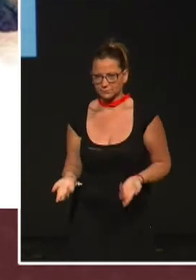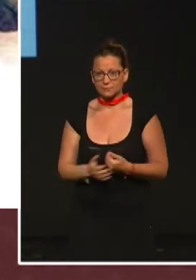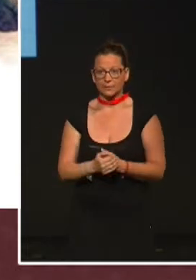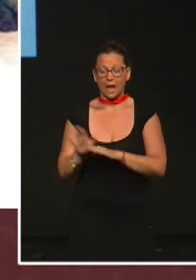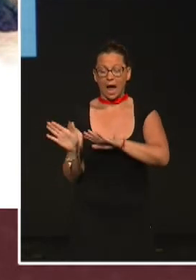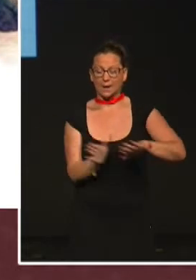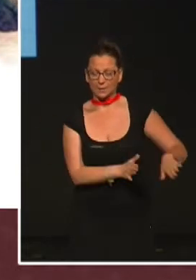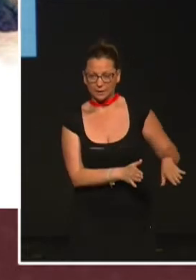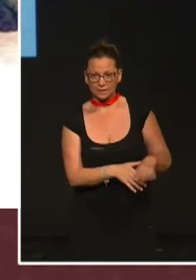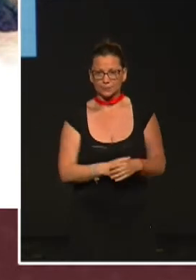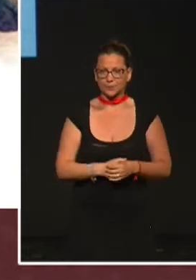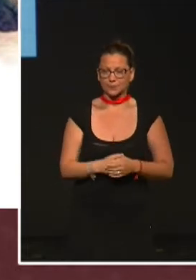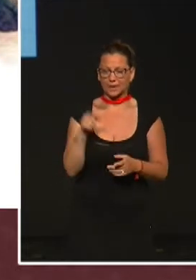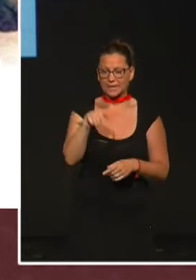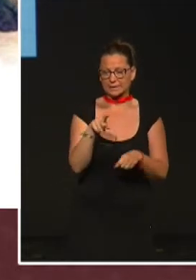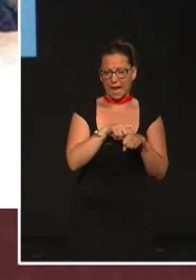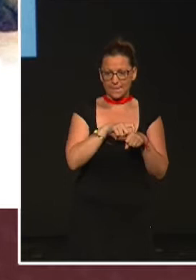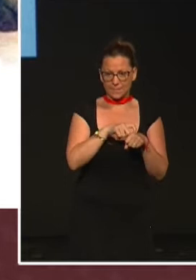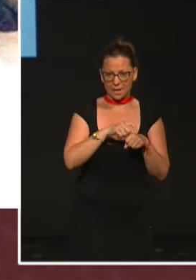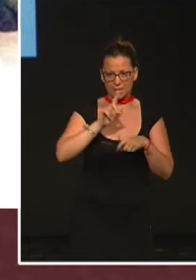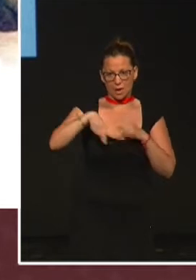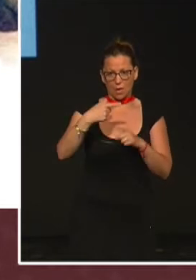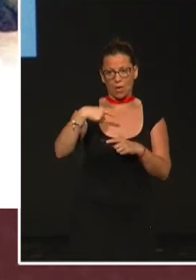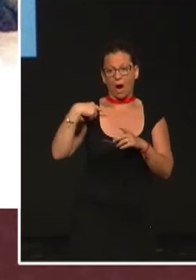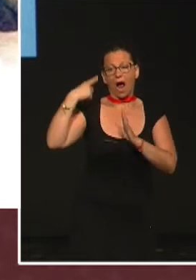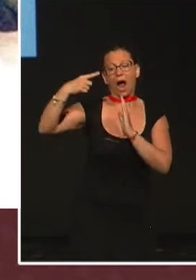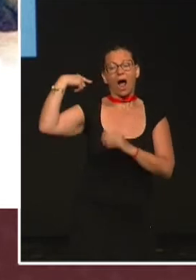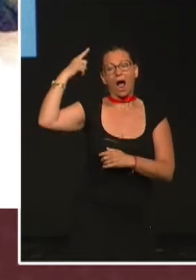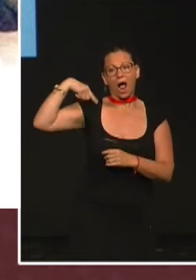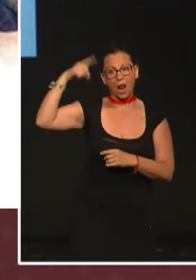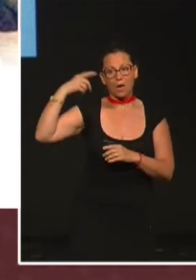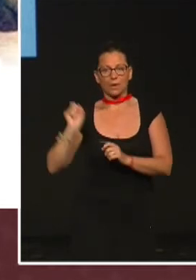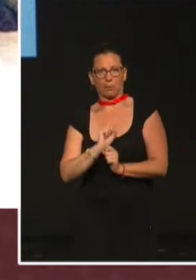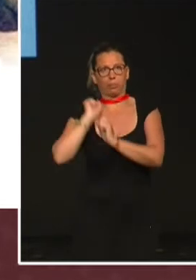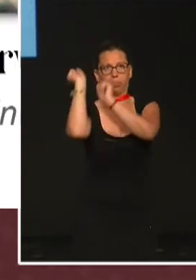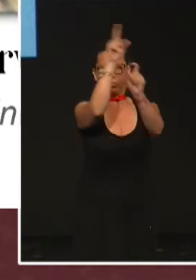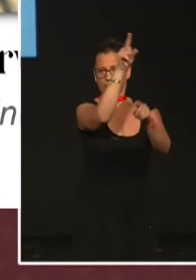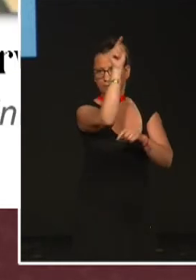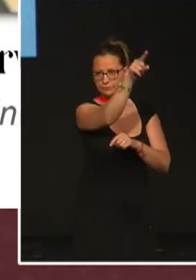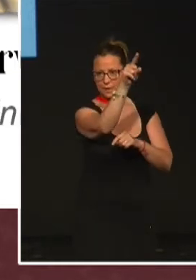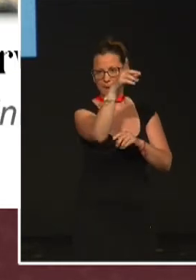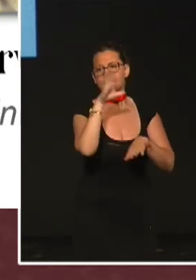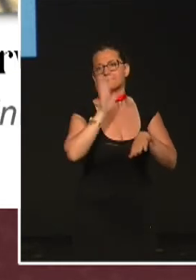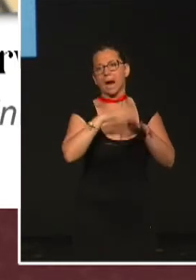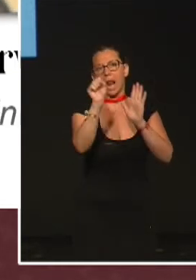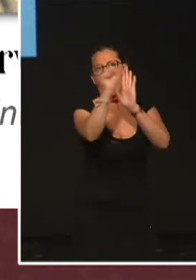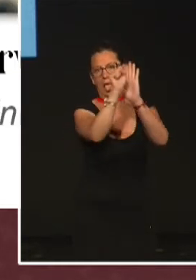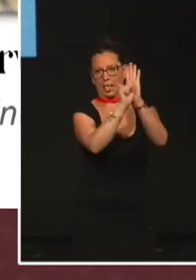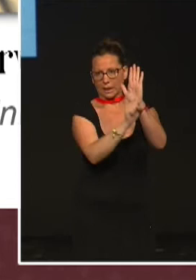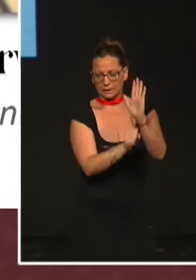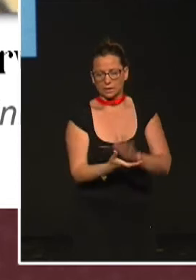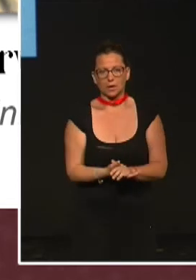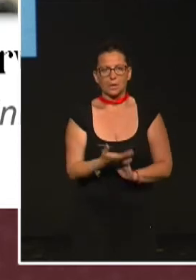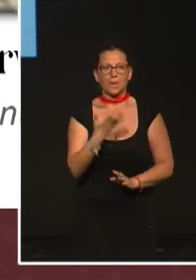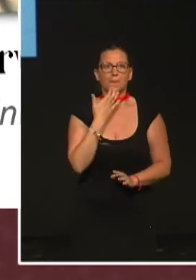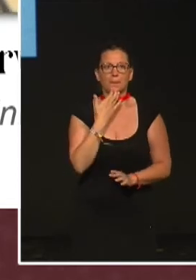aparte de esto, esas especies después las enviaba a Londres para que fueran catalogadas, y de ahí vienen muchos de los homenajes que se le hicieron. Por